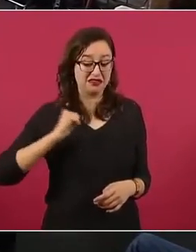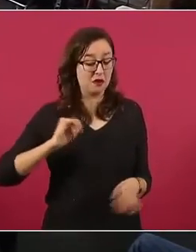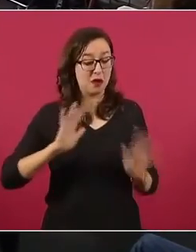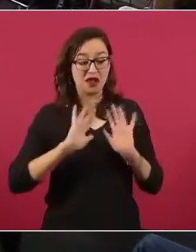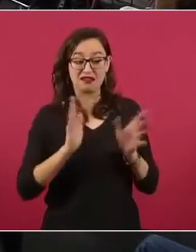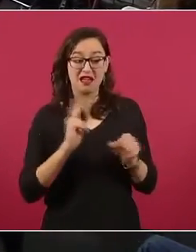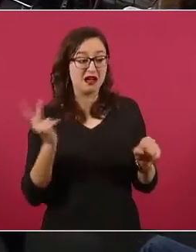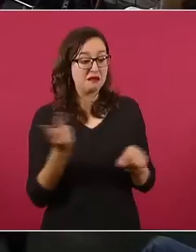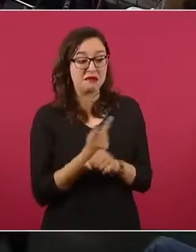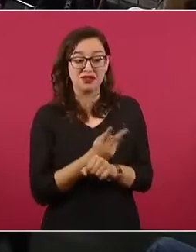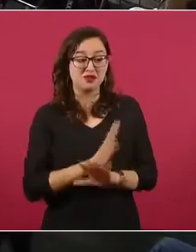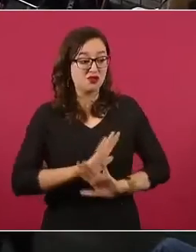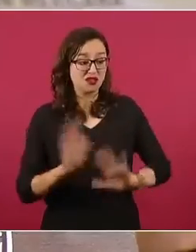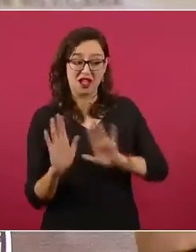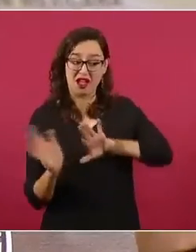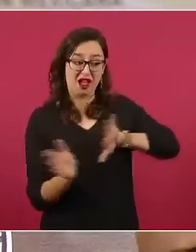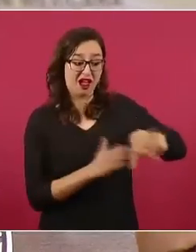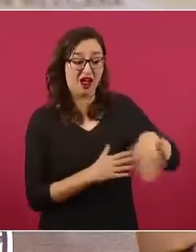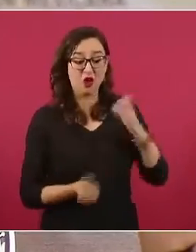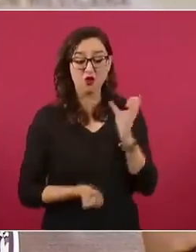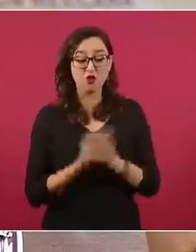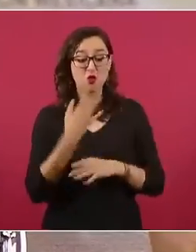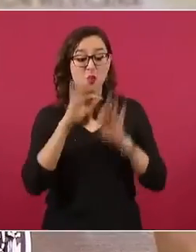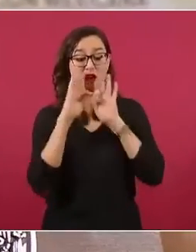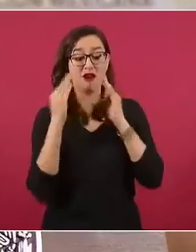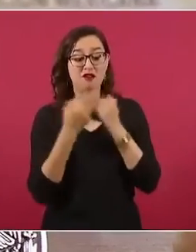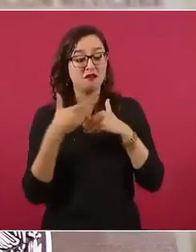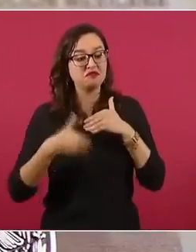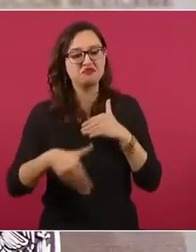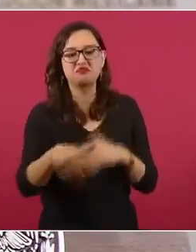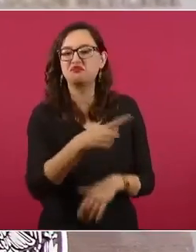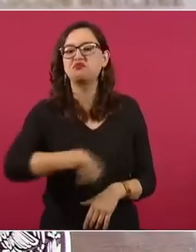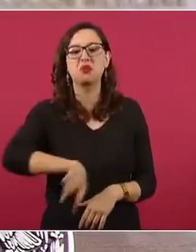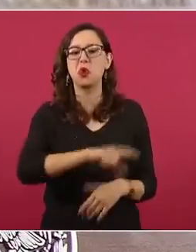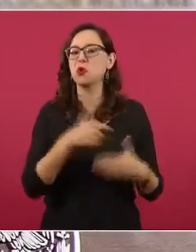Eso ya no tiene que ver con los nuevos tiempos.